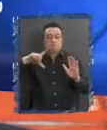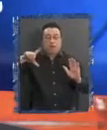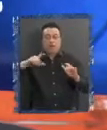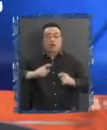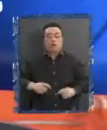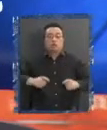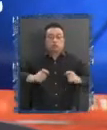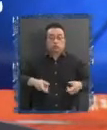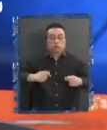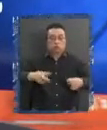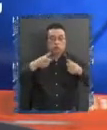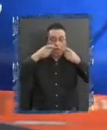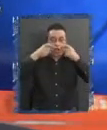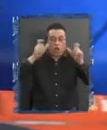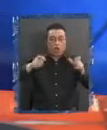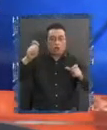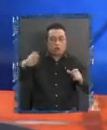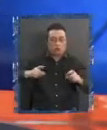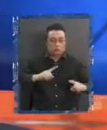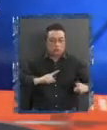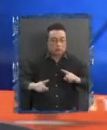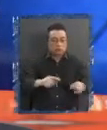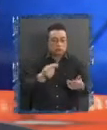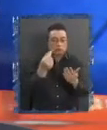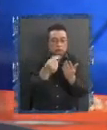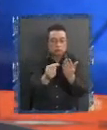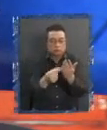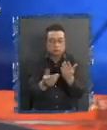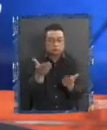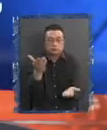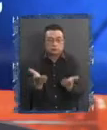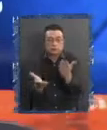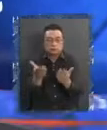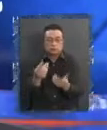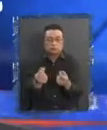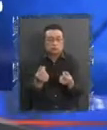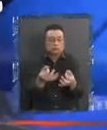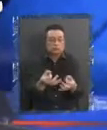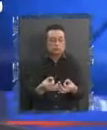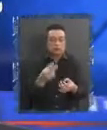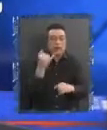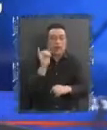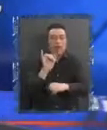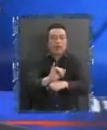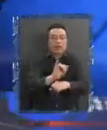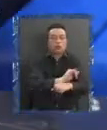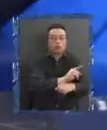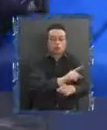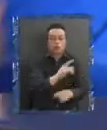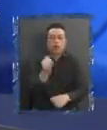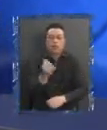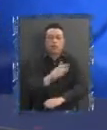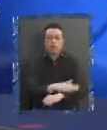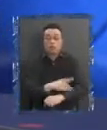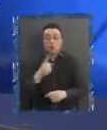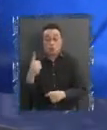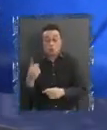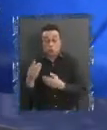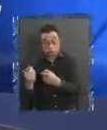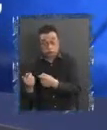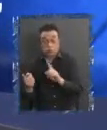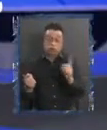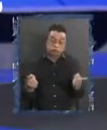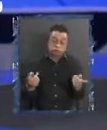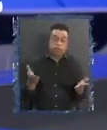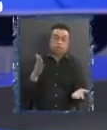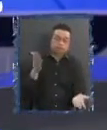contraloría Para la gestión De los resultados Financieros De las entidades autónomas Así que Una cosa Y